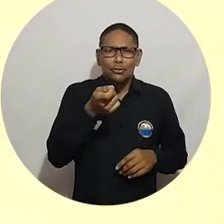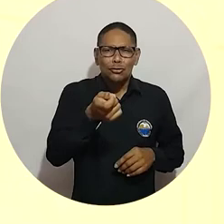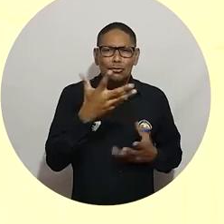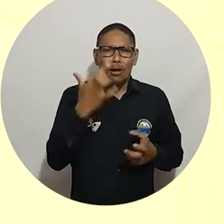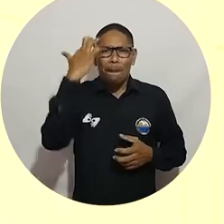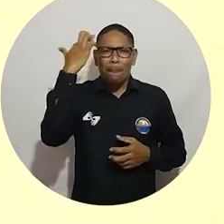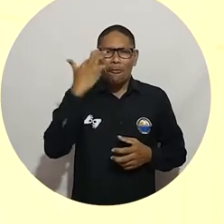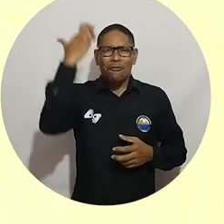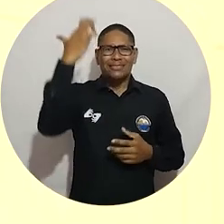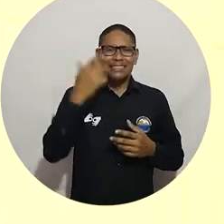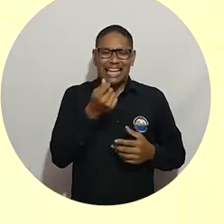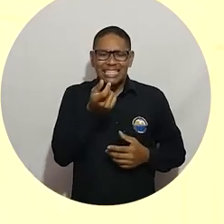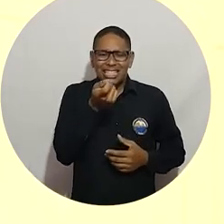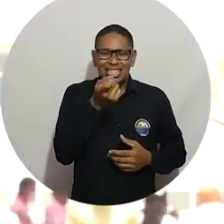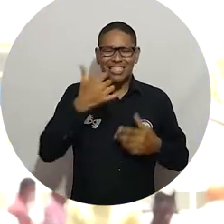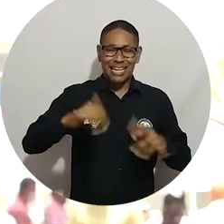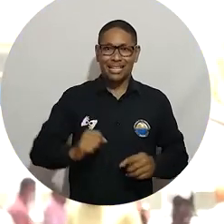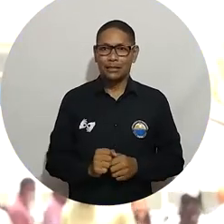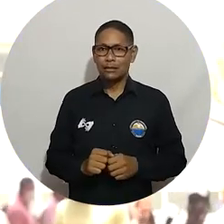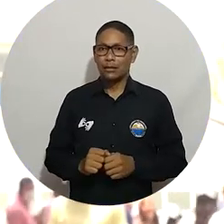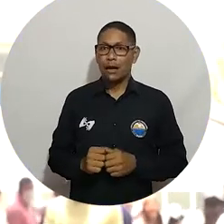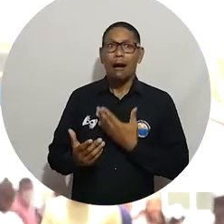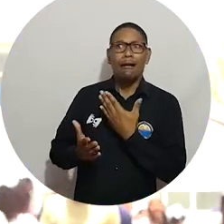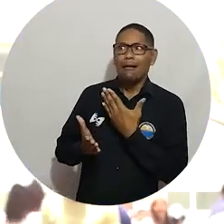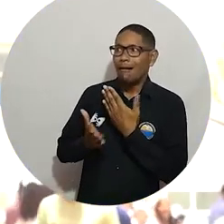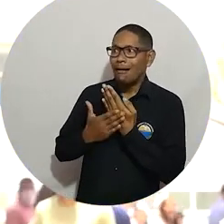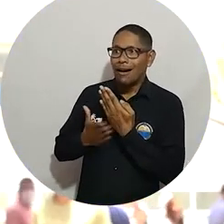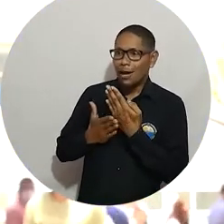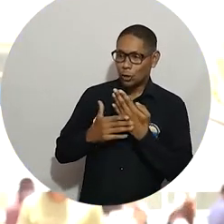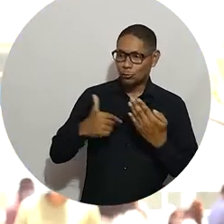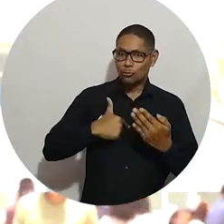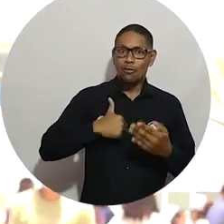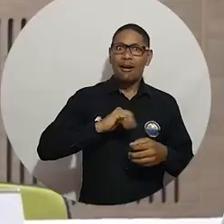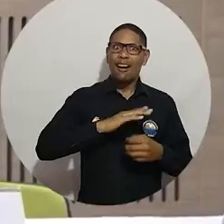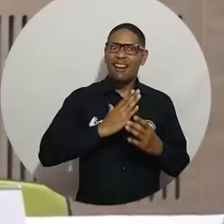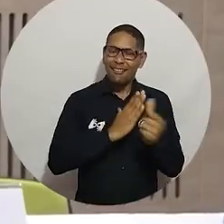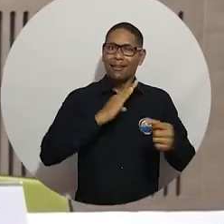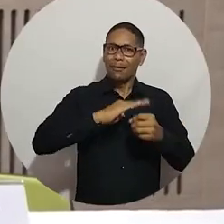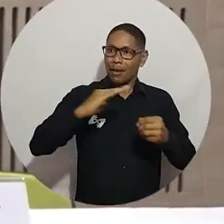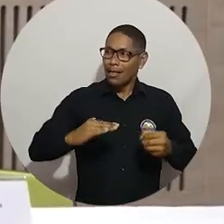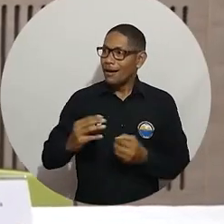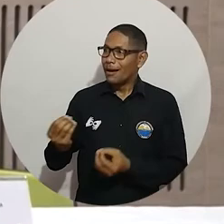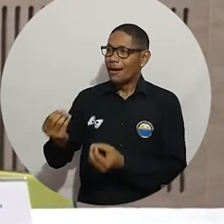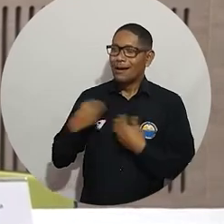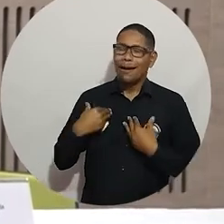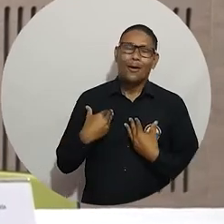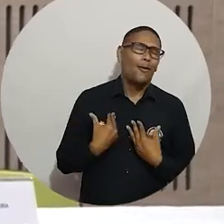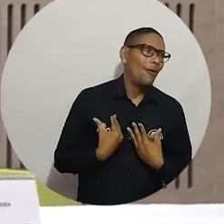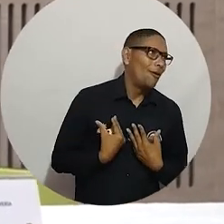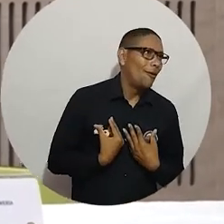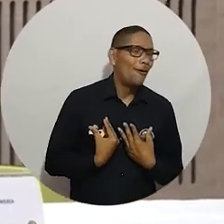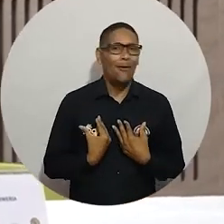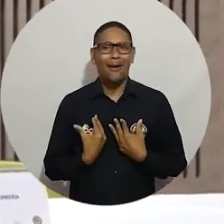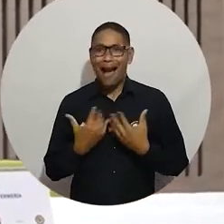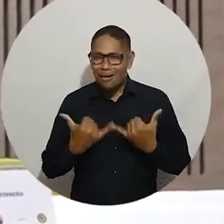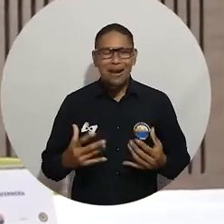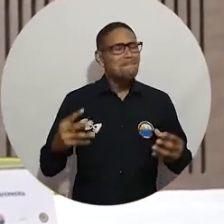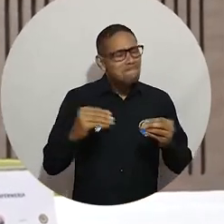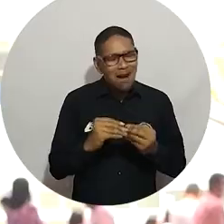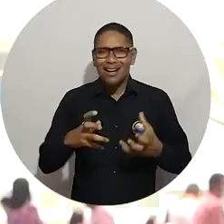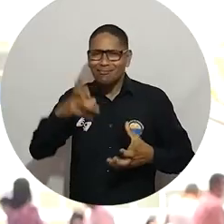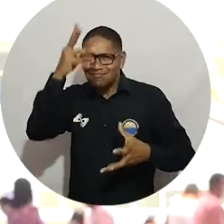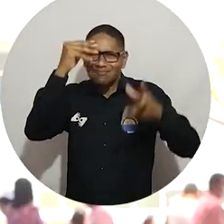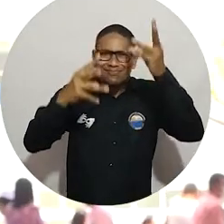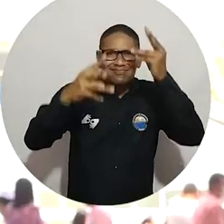sueños, que es convertirme en un profesional. Me dieron la noticia de que había quedado en el programa Talento Magdalena y eso para mí fue una gran bendición. Me siento